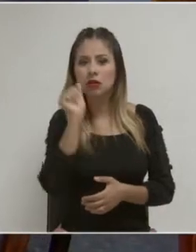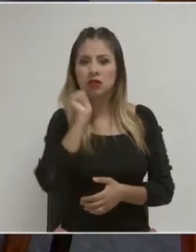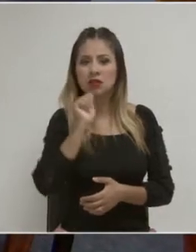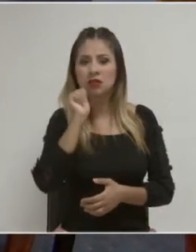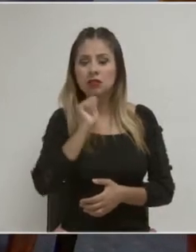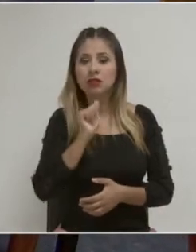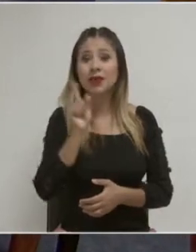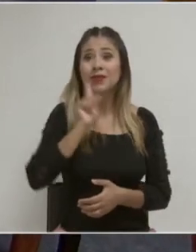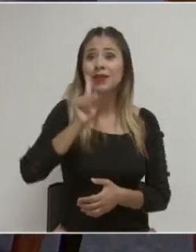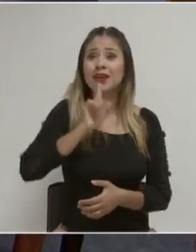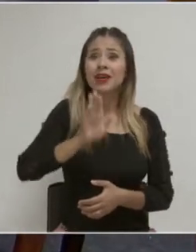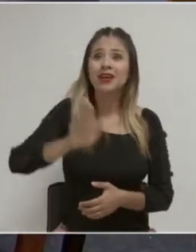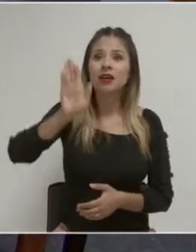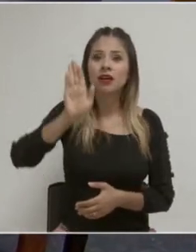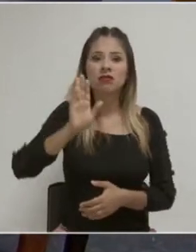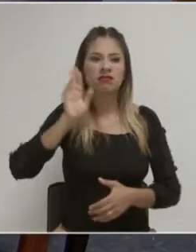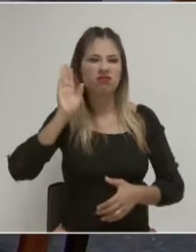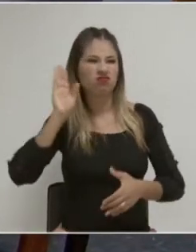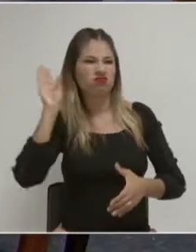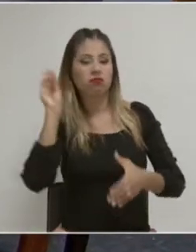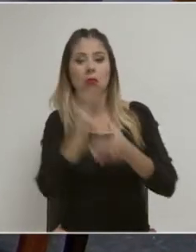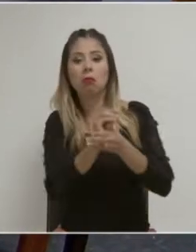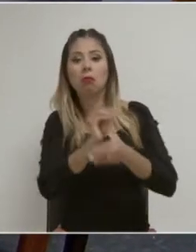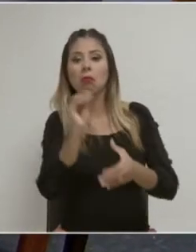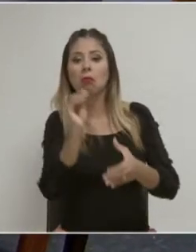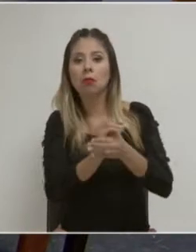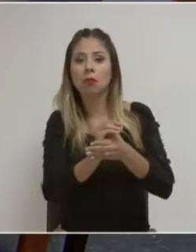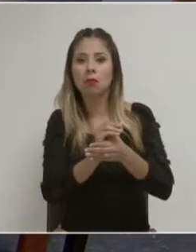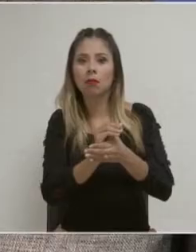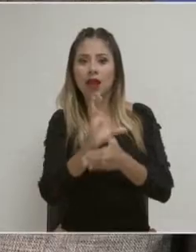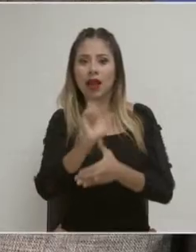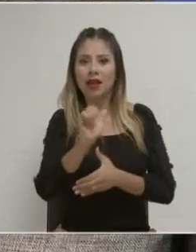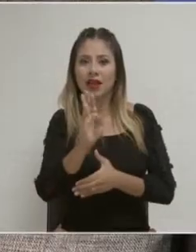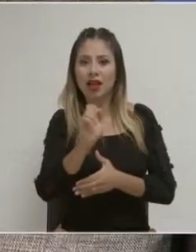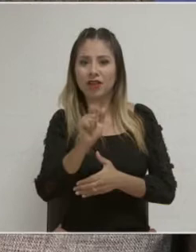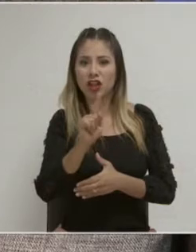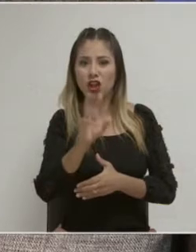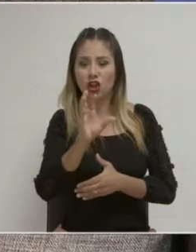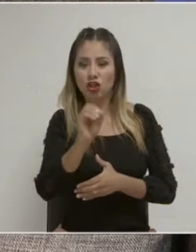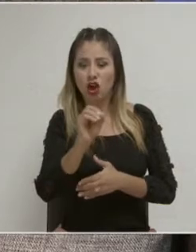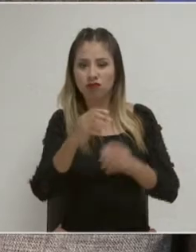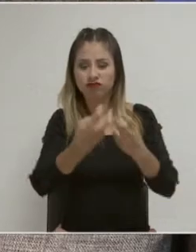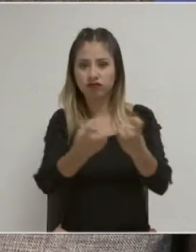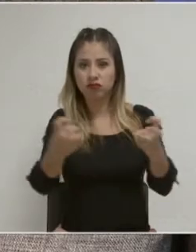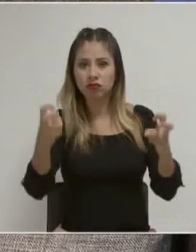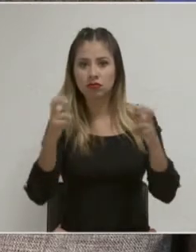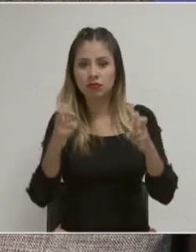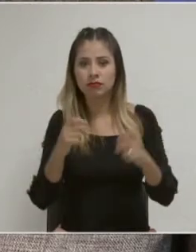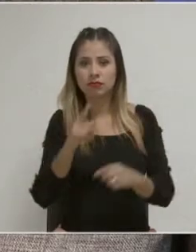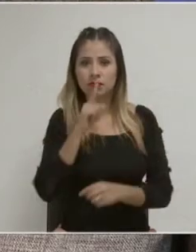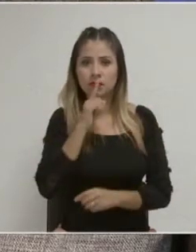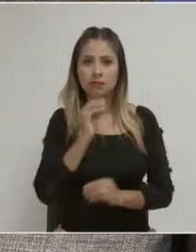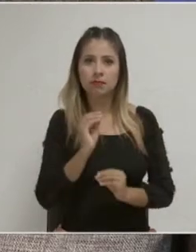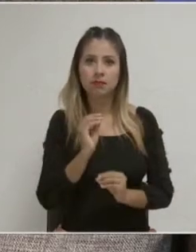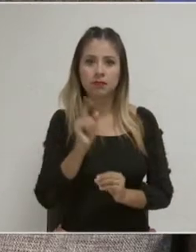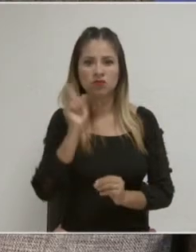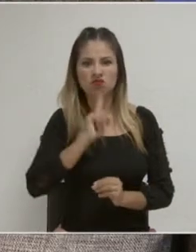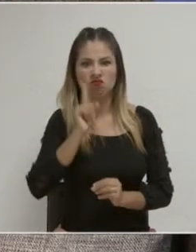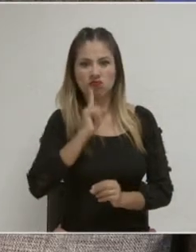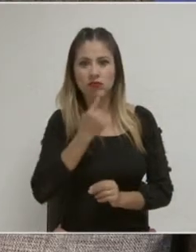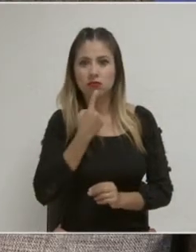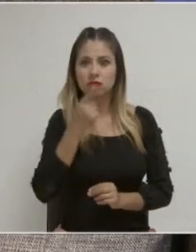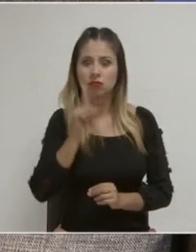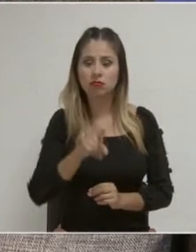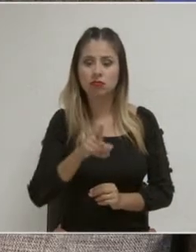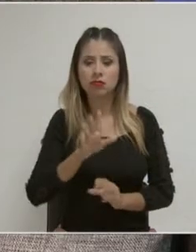sesiones del cabildo. Y ella lo acusó y obtuvo una sentencia. Como